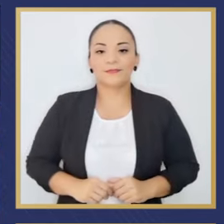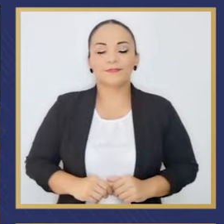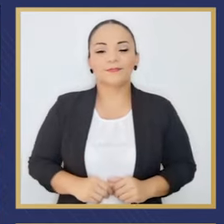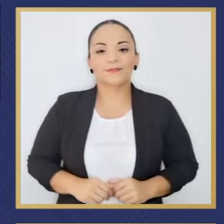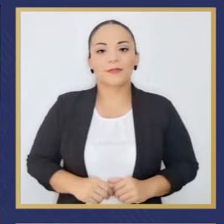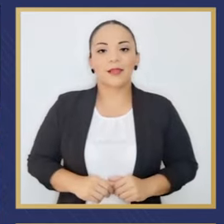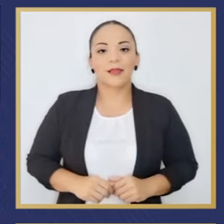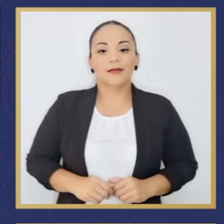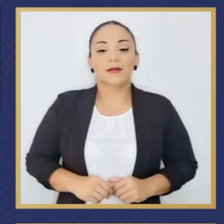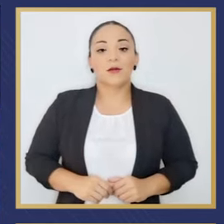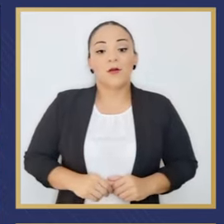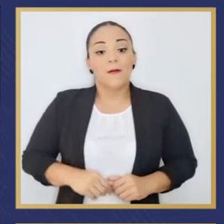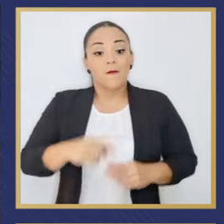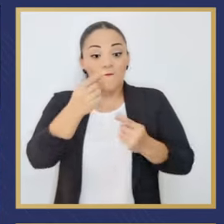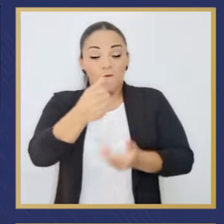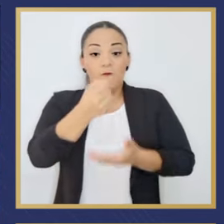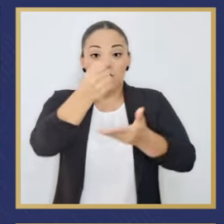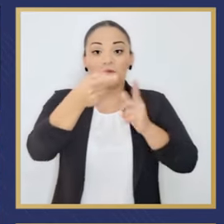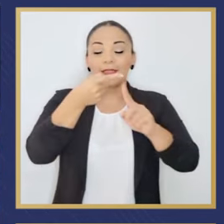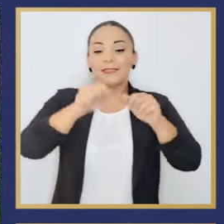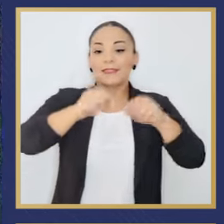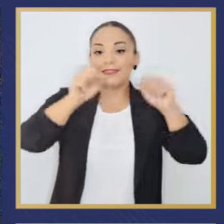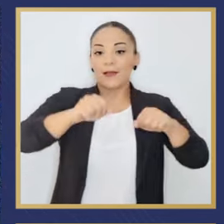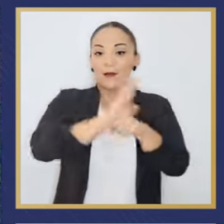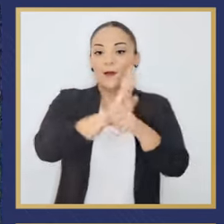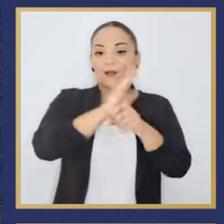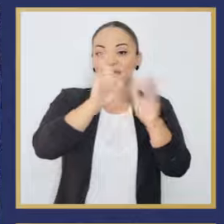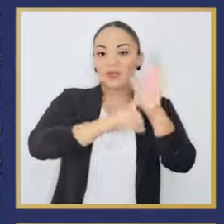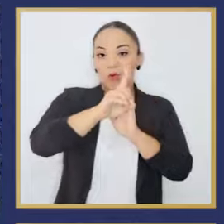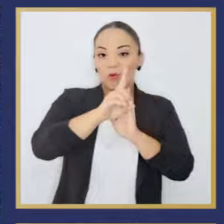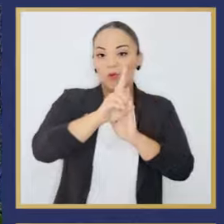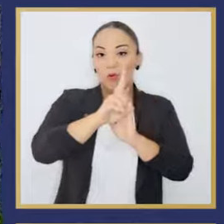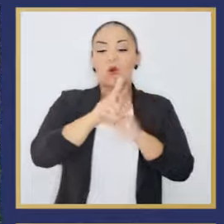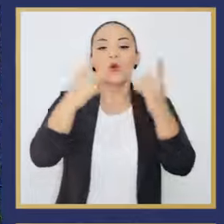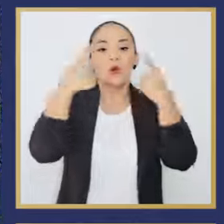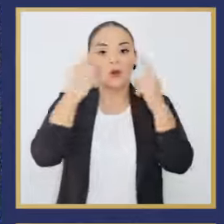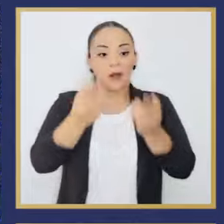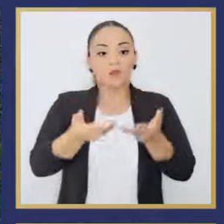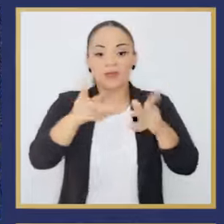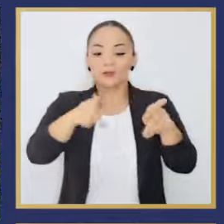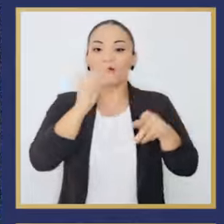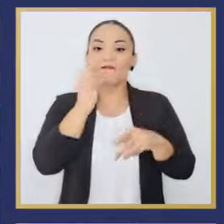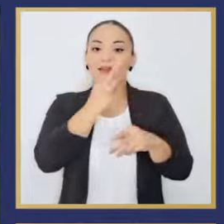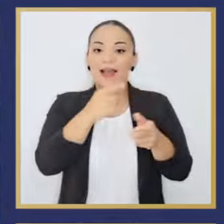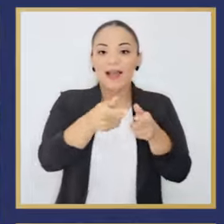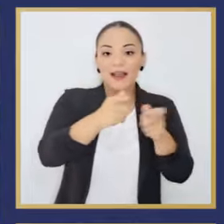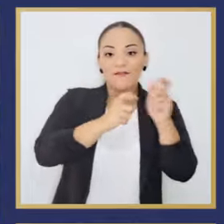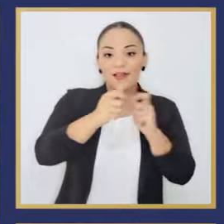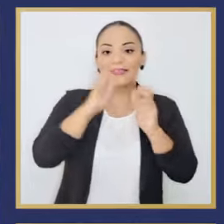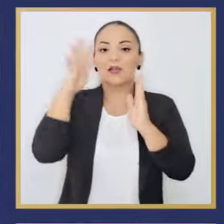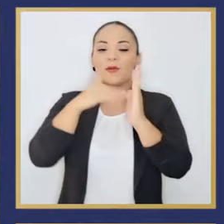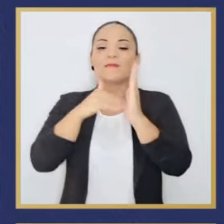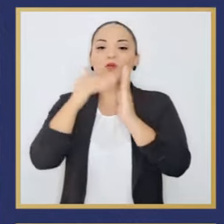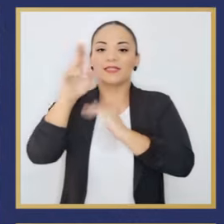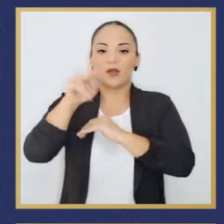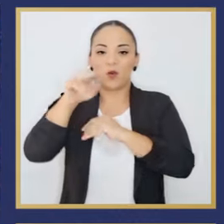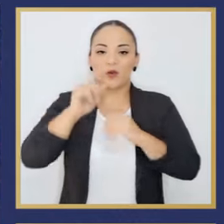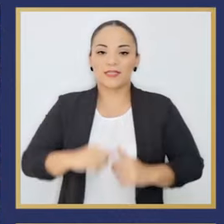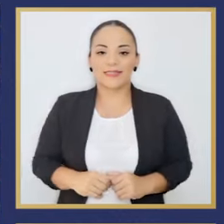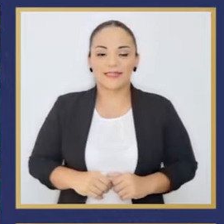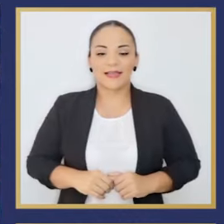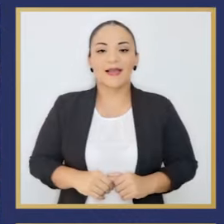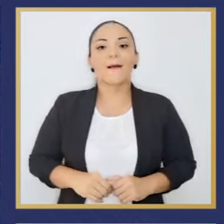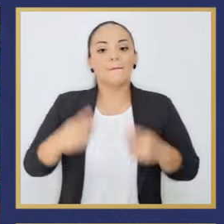ley. Con fondos del Sistema de Banca para el Desarrollo, se puso a disposición del sector cafetalero 5 mil millones de colones